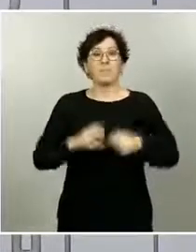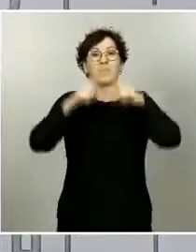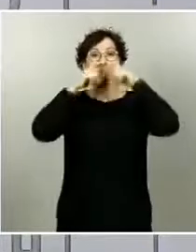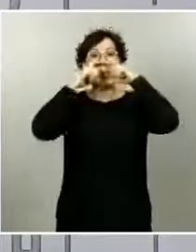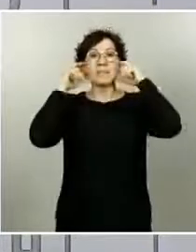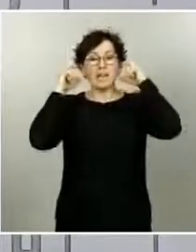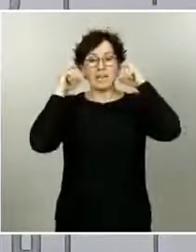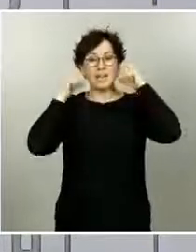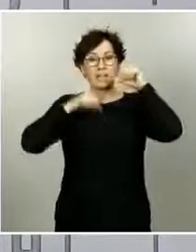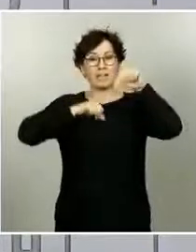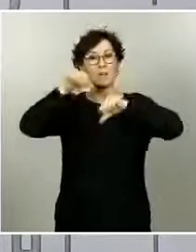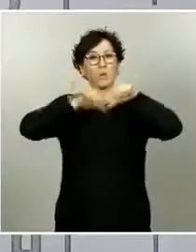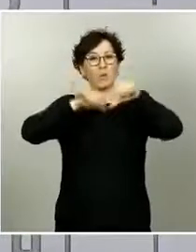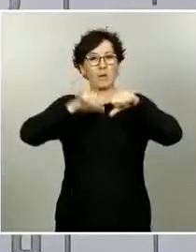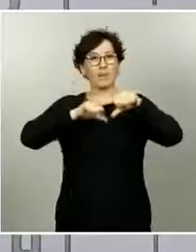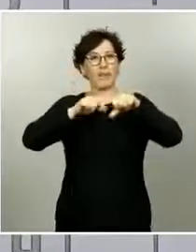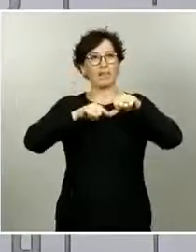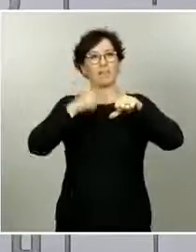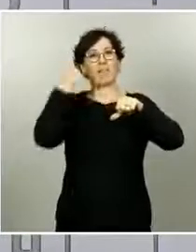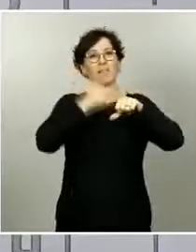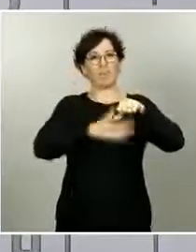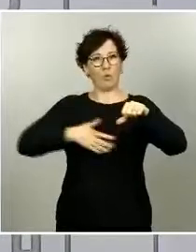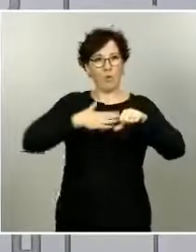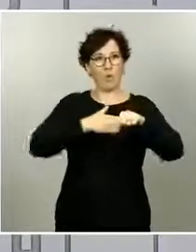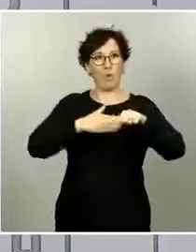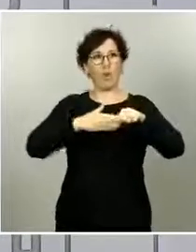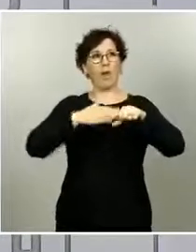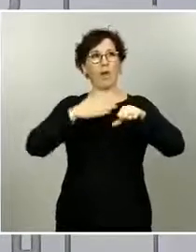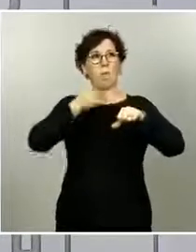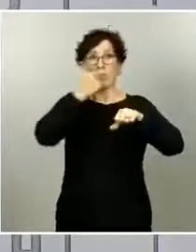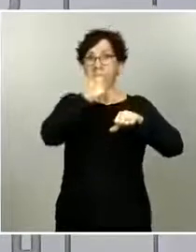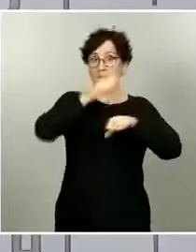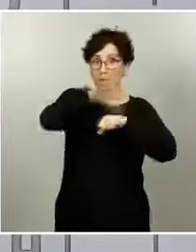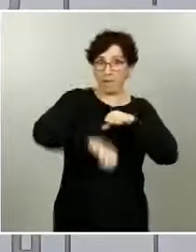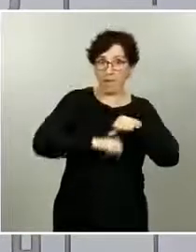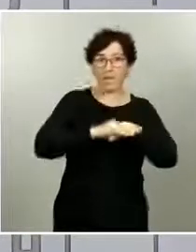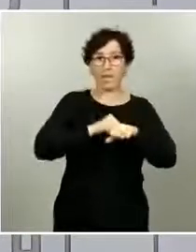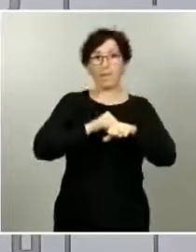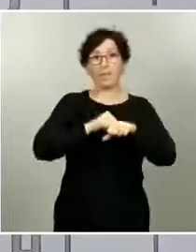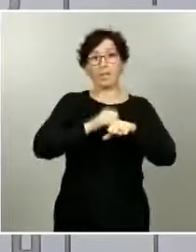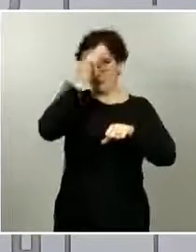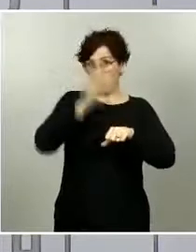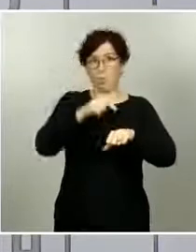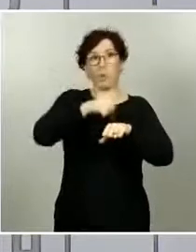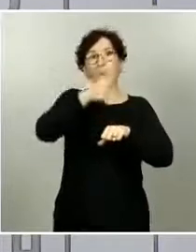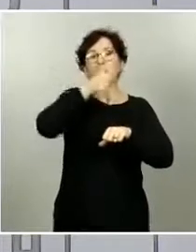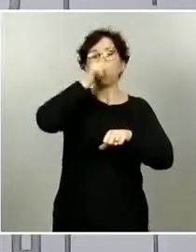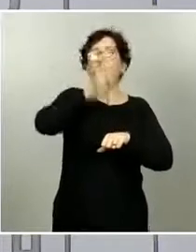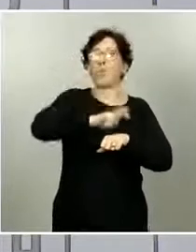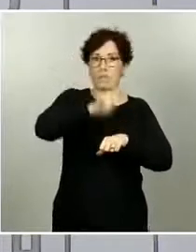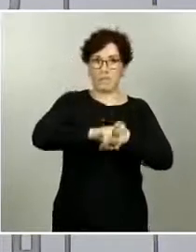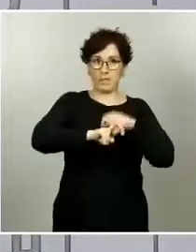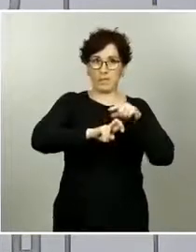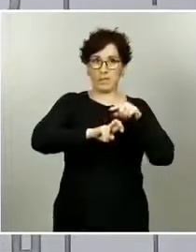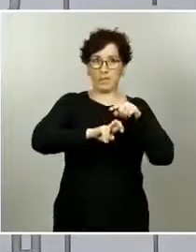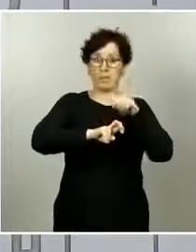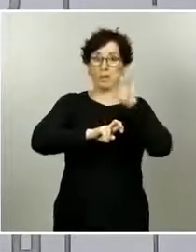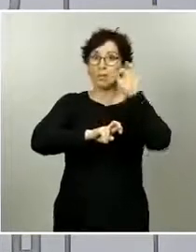FFP2. Por lo tanto, las mascarillas quirúrgicas que son mucho más llevaderas, además son mucho más asequibles,